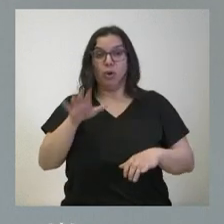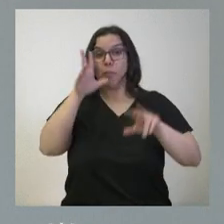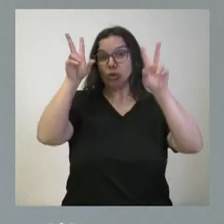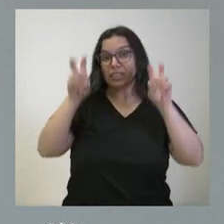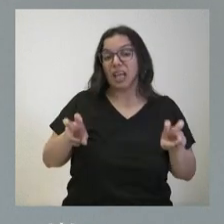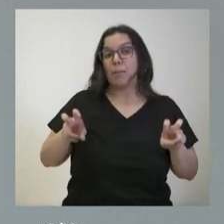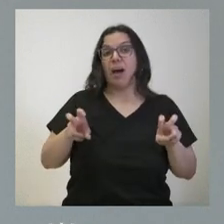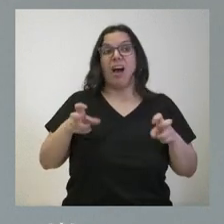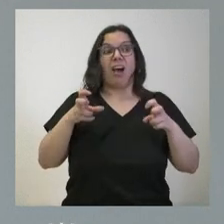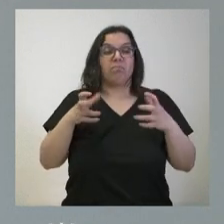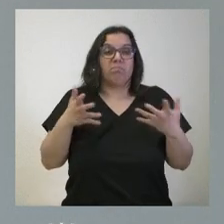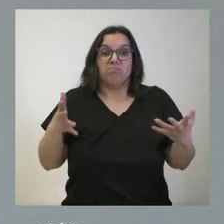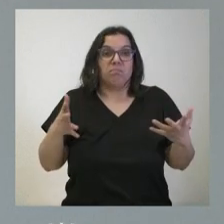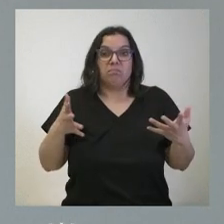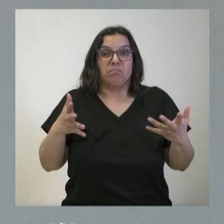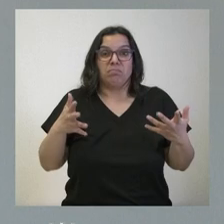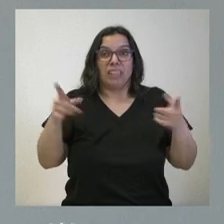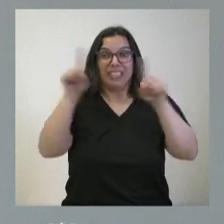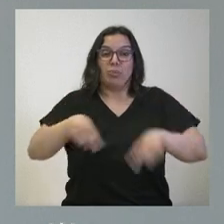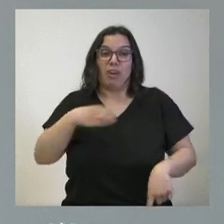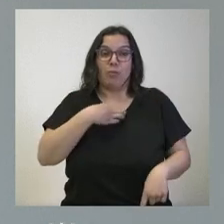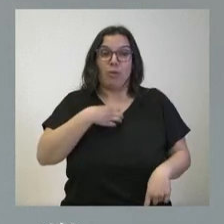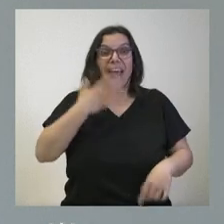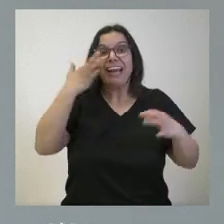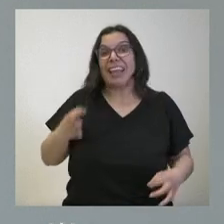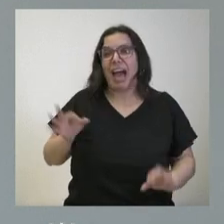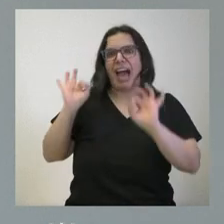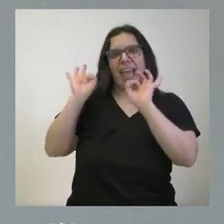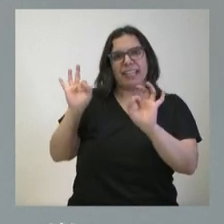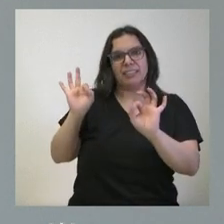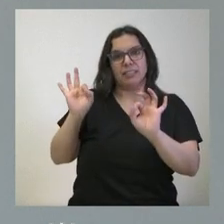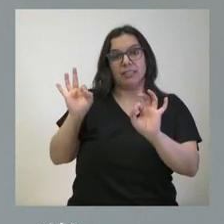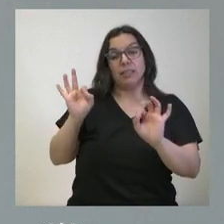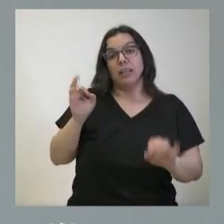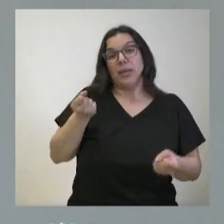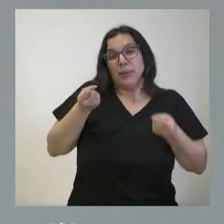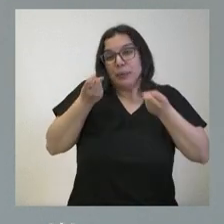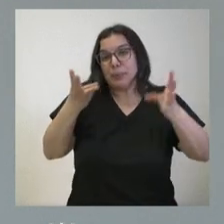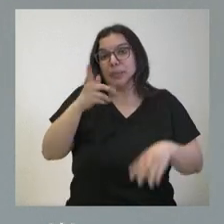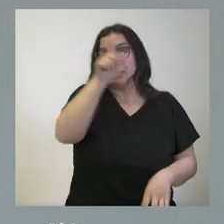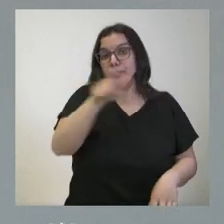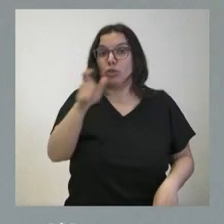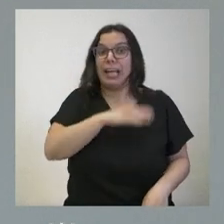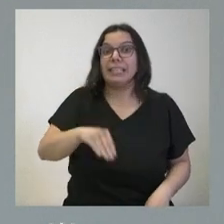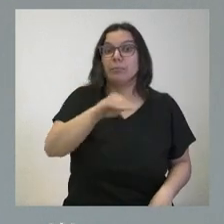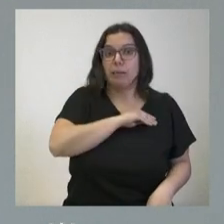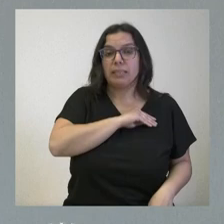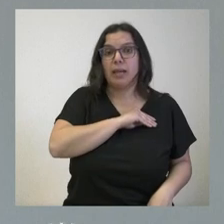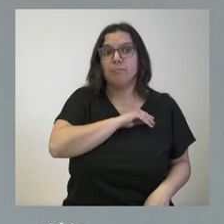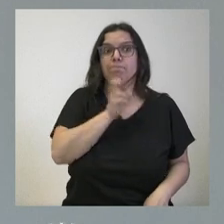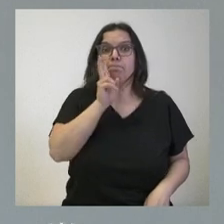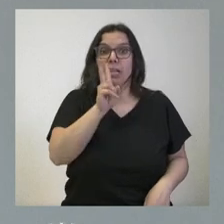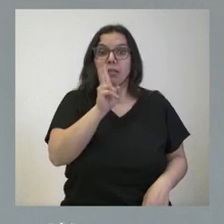falsas que sean, va a poder tapar una realidad, que es que hay cientos de personas en España que han visto